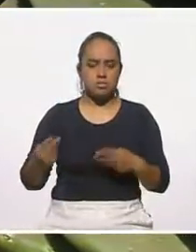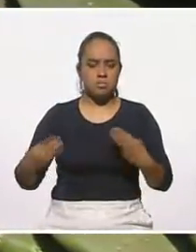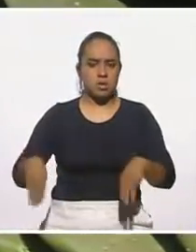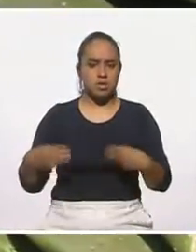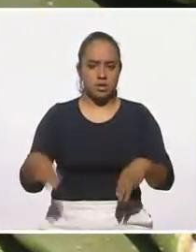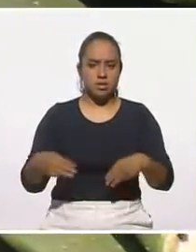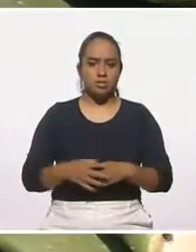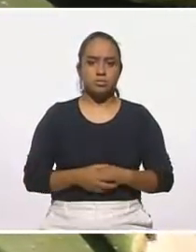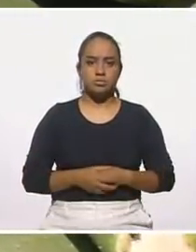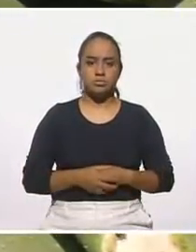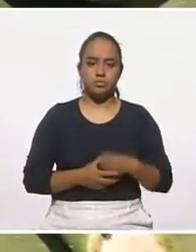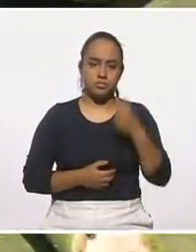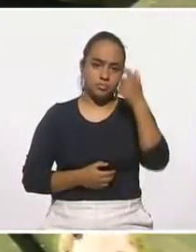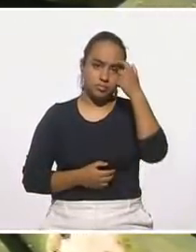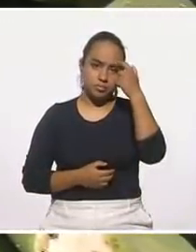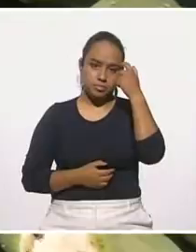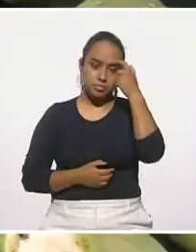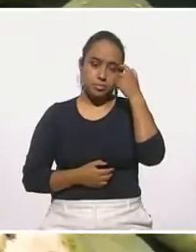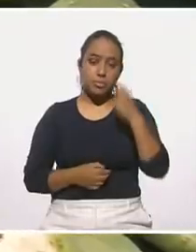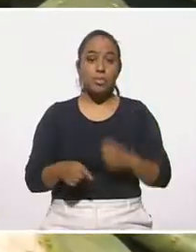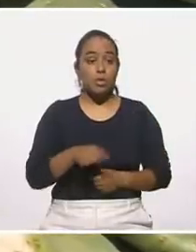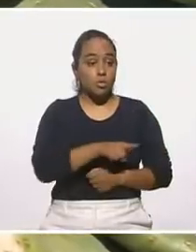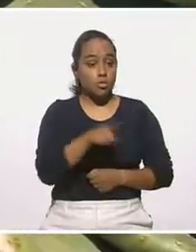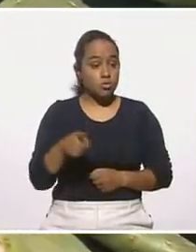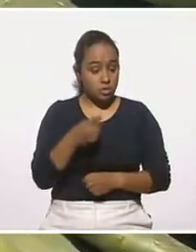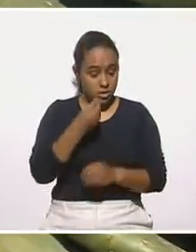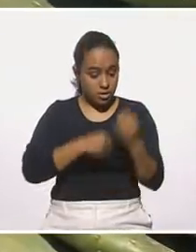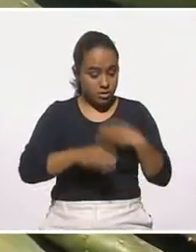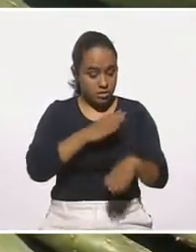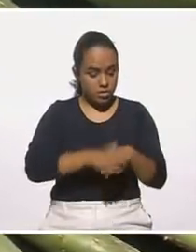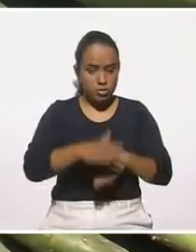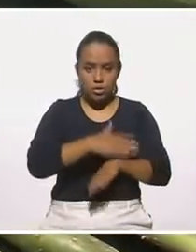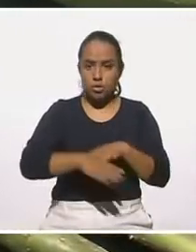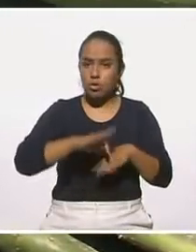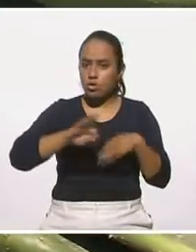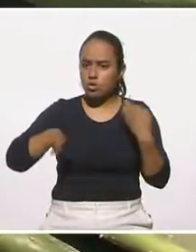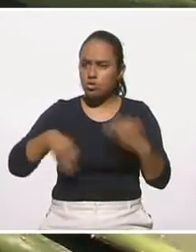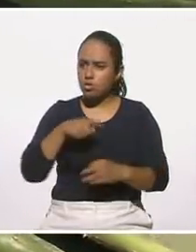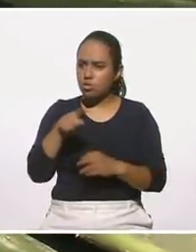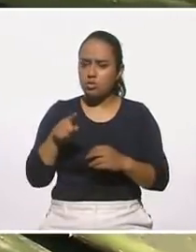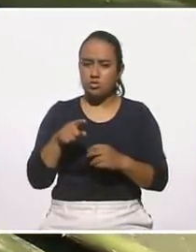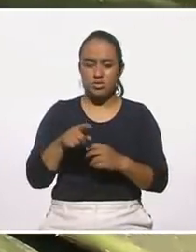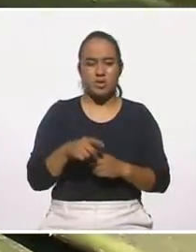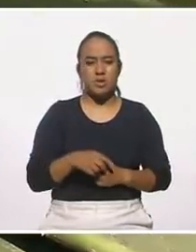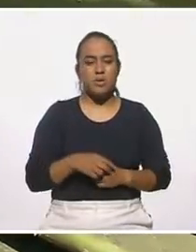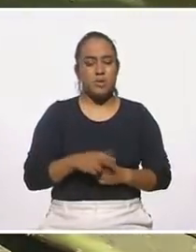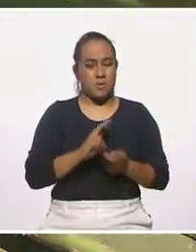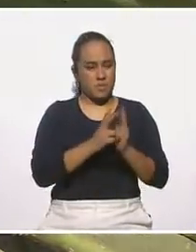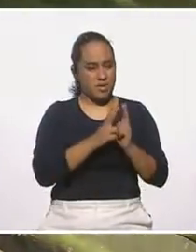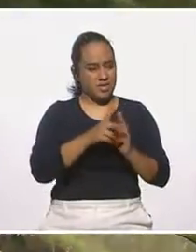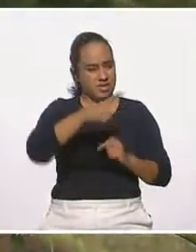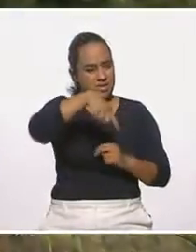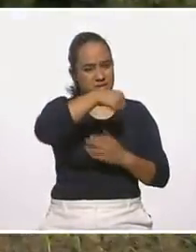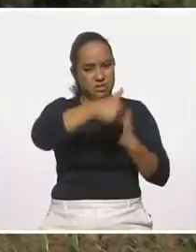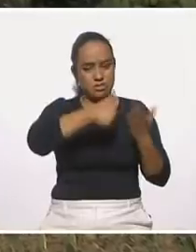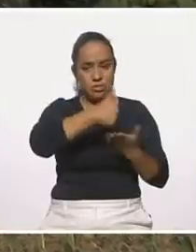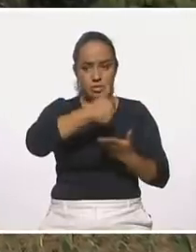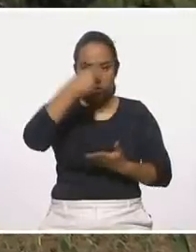Que consuman el nopal, todos los vecinos de aquí de la Ciudad de México,